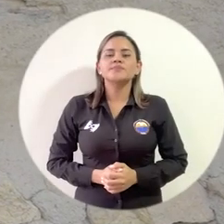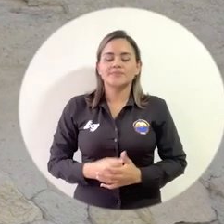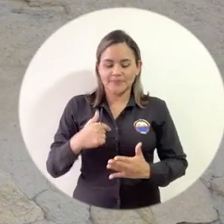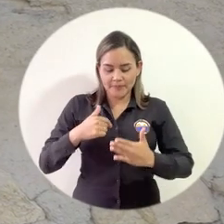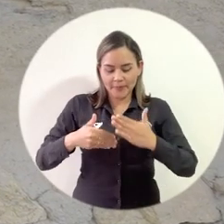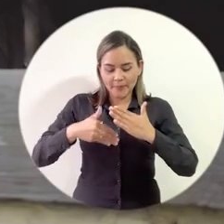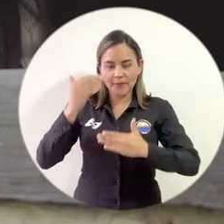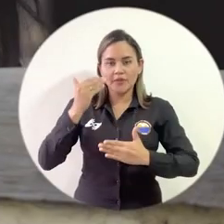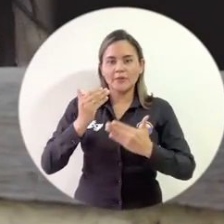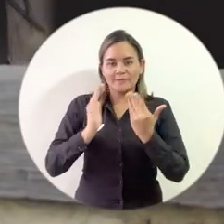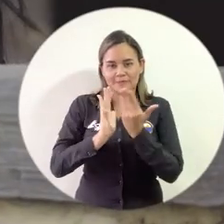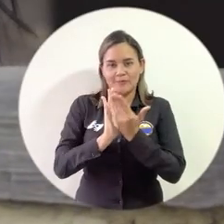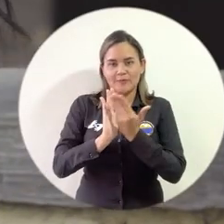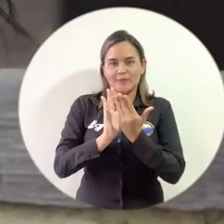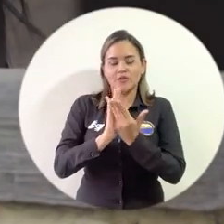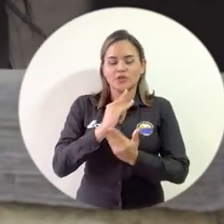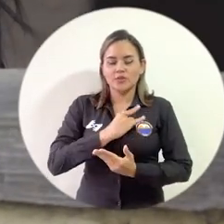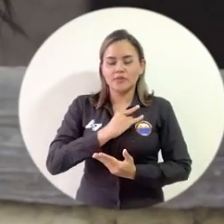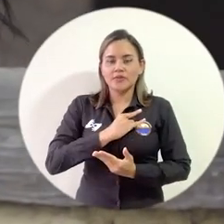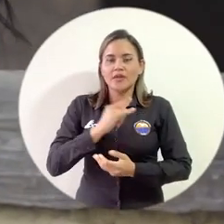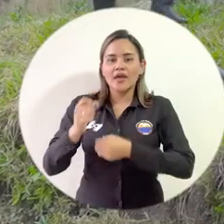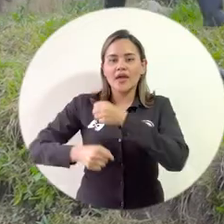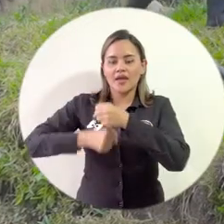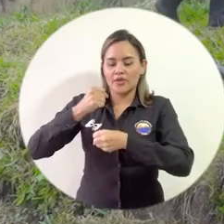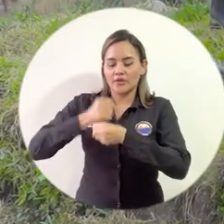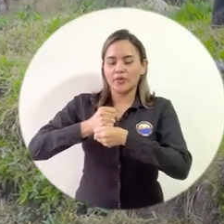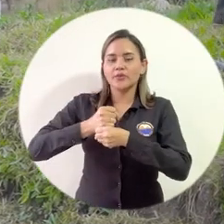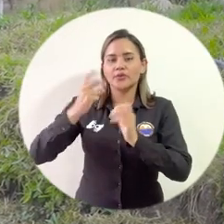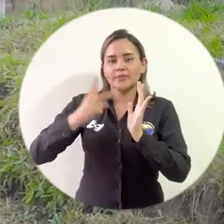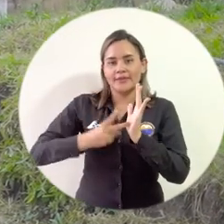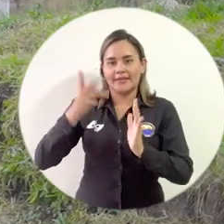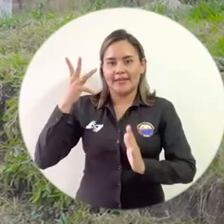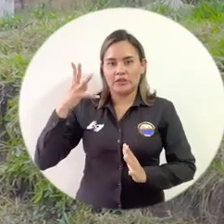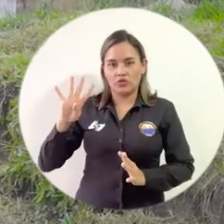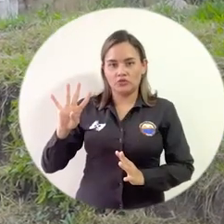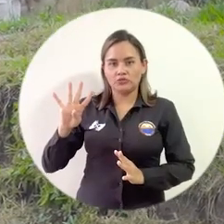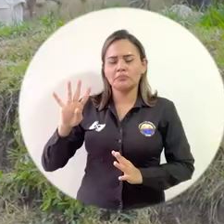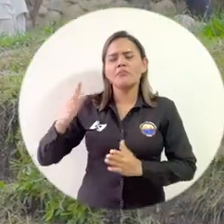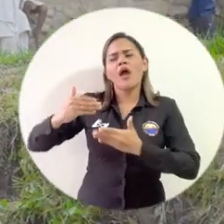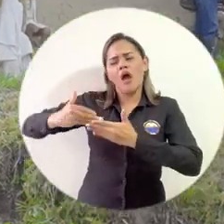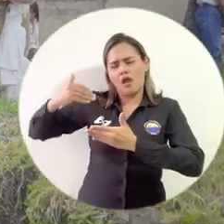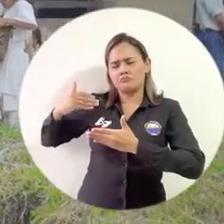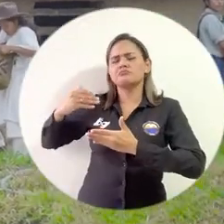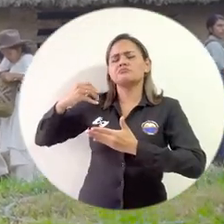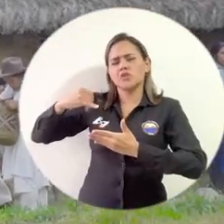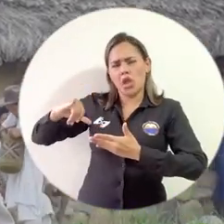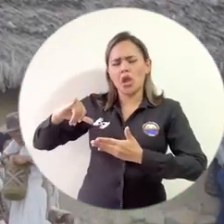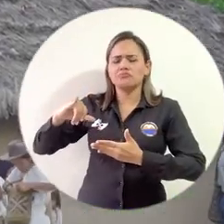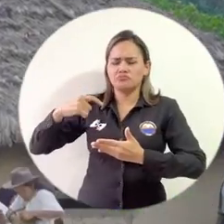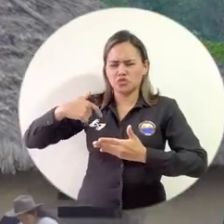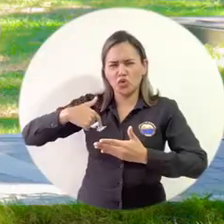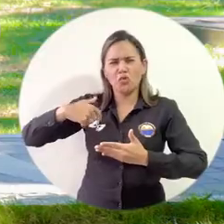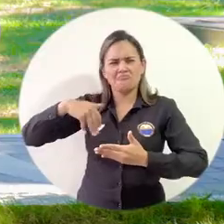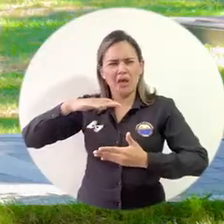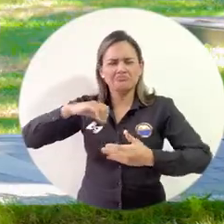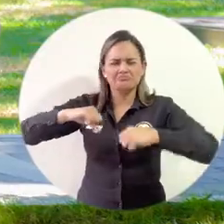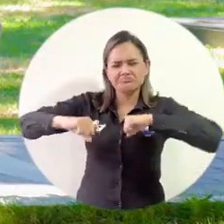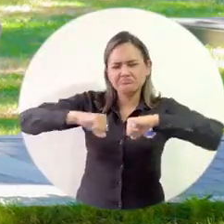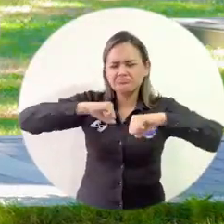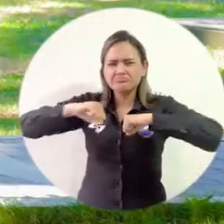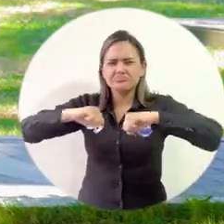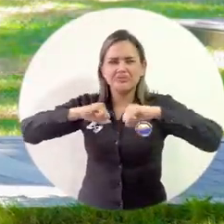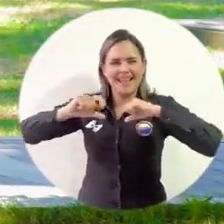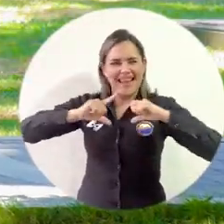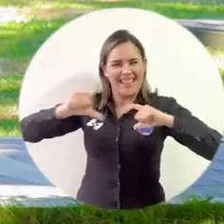que inicié mi carrera universitaria en el 2014, ya antes había iniciado estar